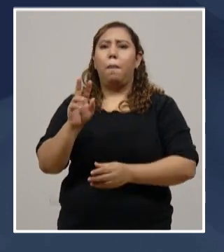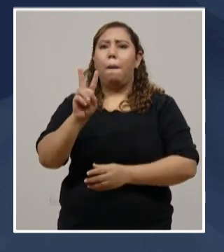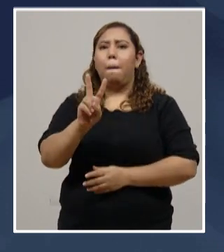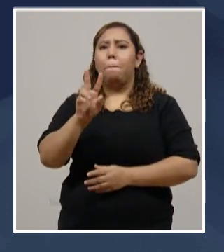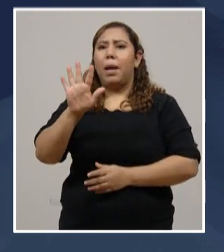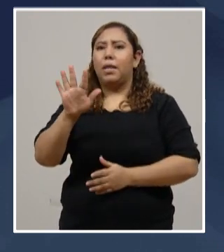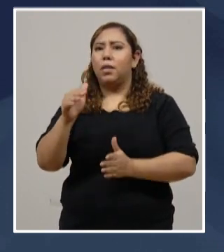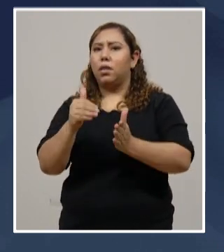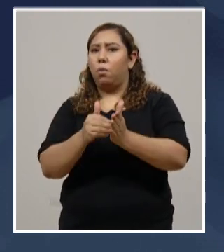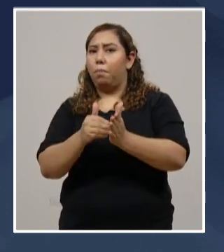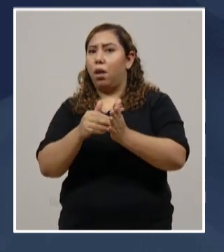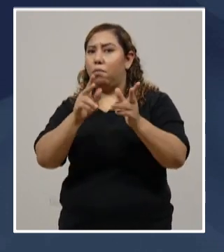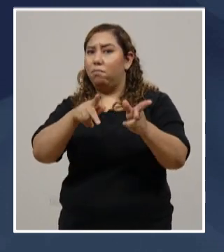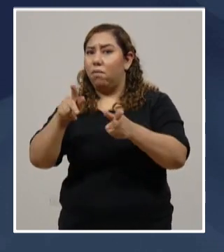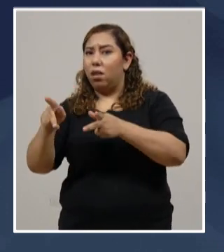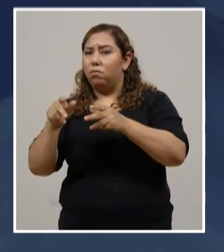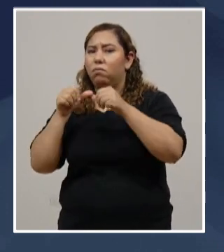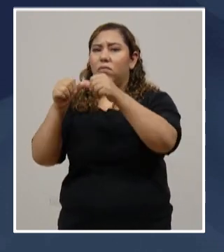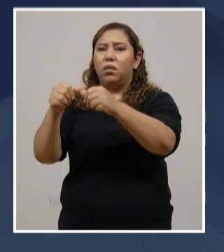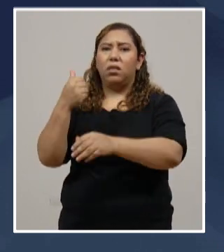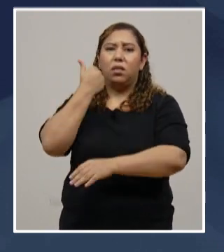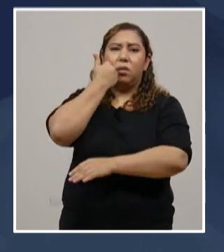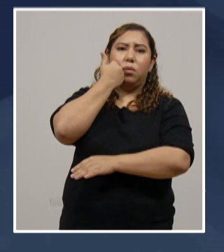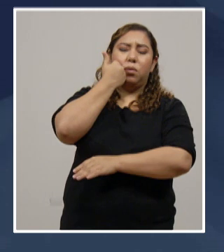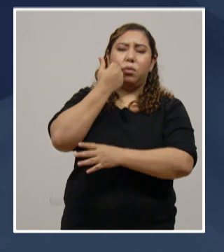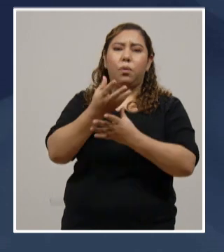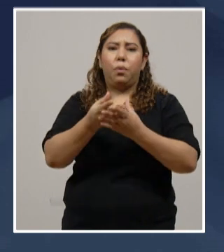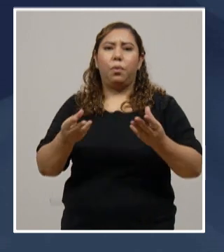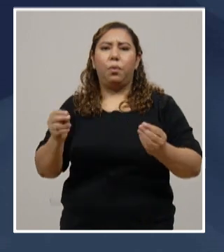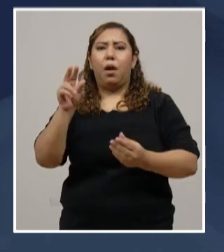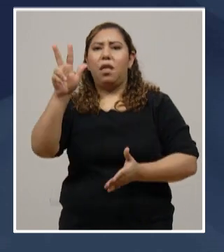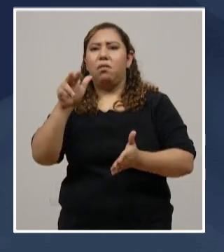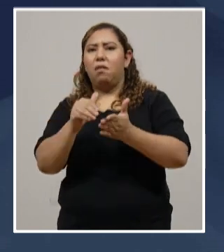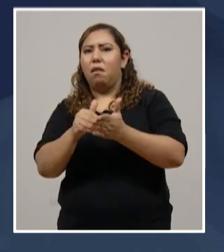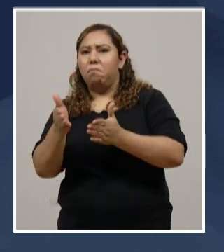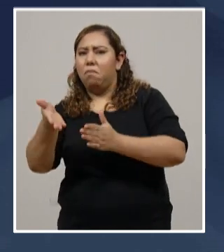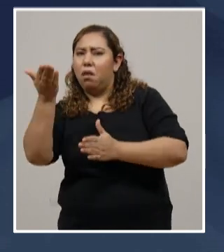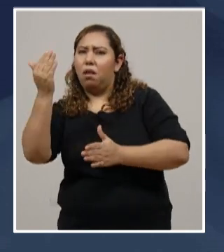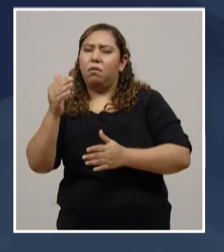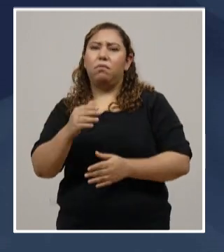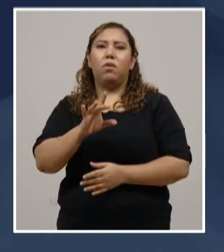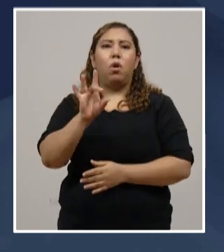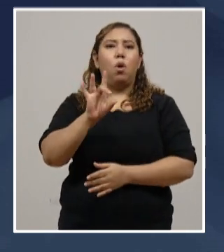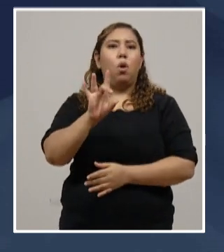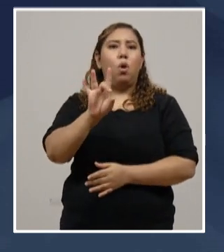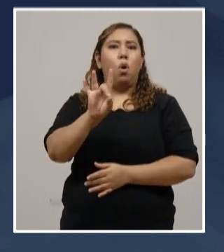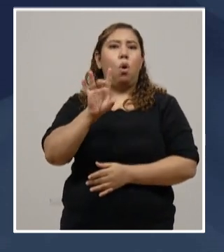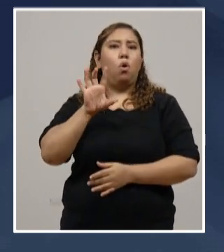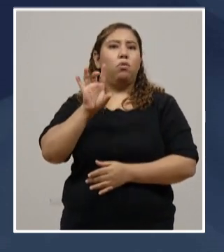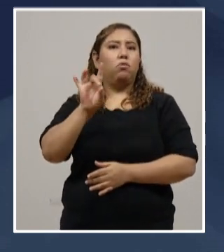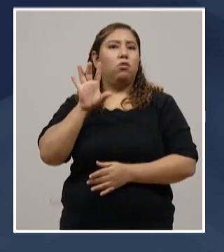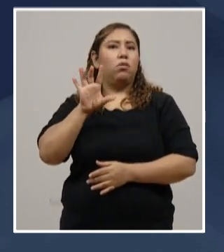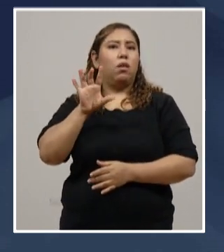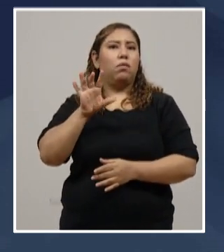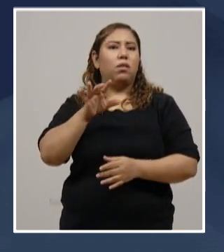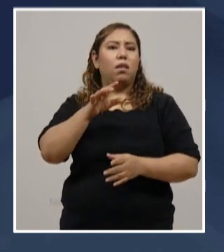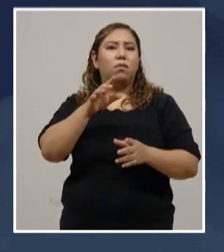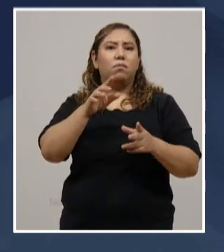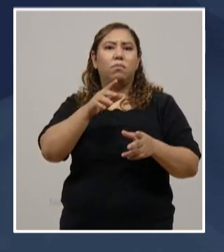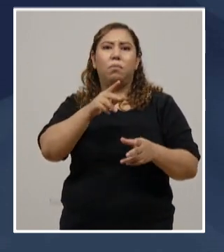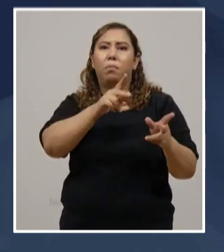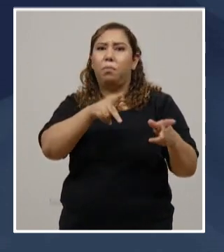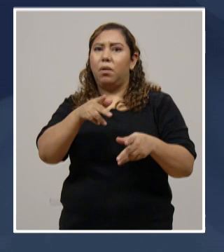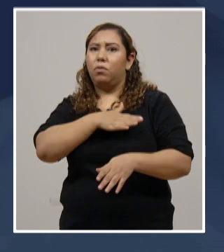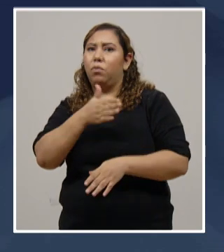.000 personas están activas. Se han recuperado más de 3.000, más de 800 han fallecido. Tenemos una tasa de letalidad en el país de 2